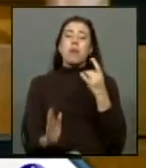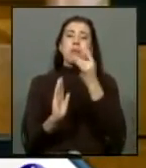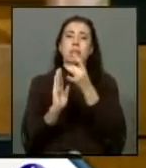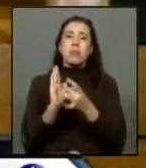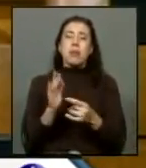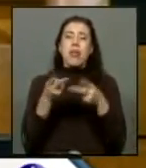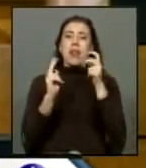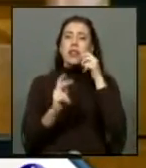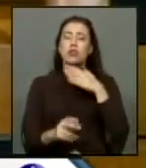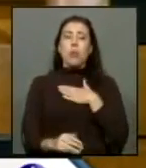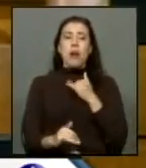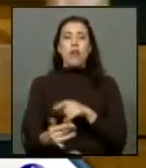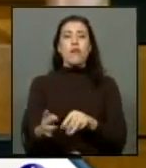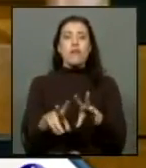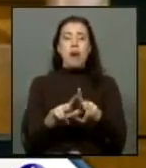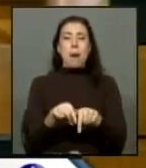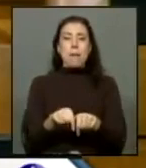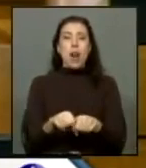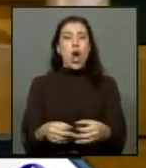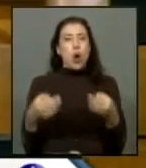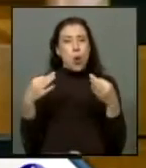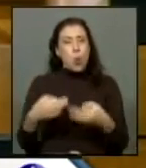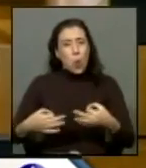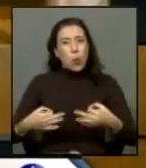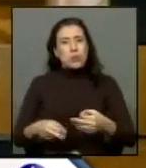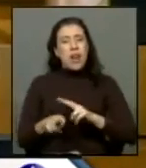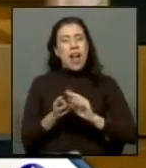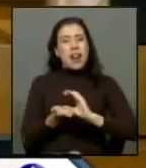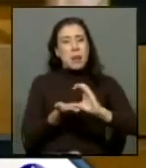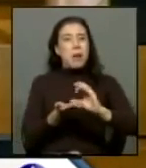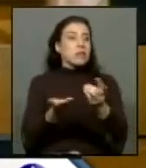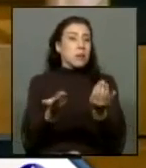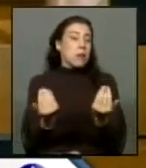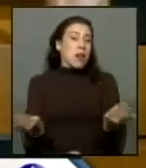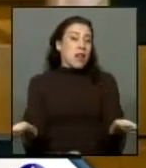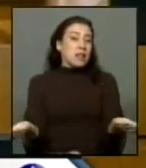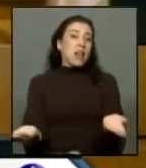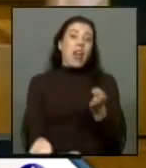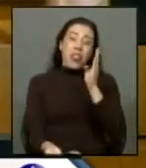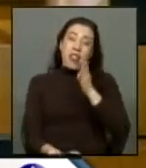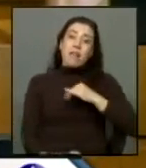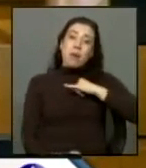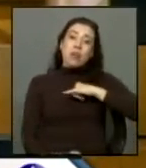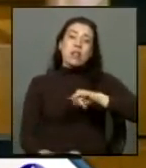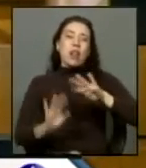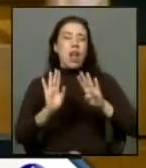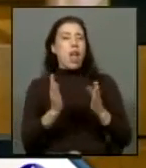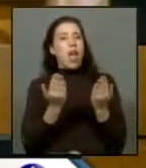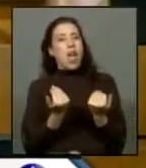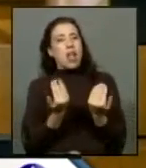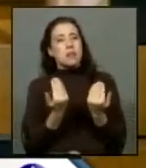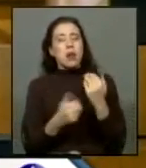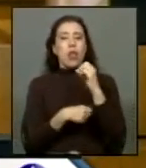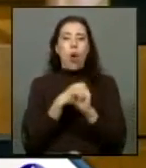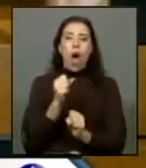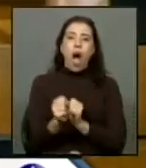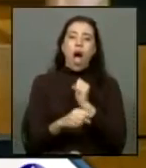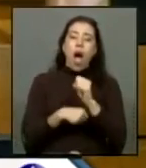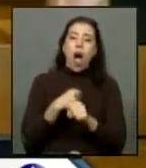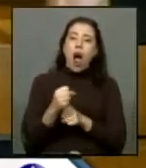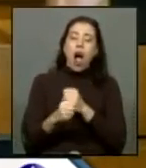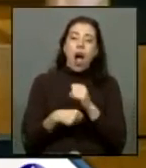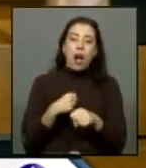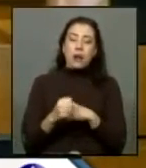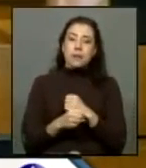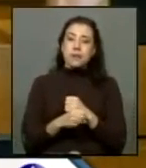humanos y a sus familiares la justa reparación que merecen? ¿tendremos que seguir esperando años para que ello suceda?